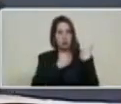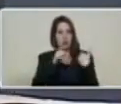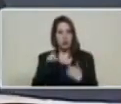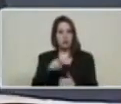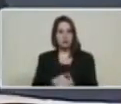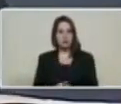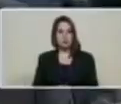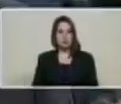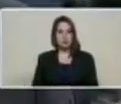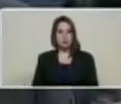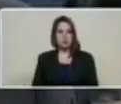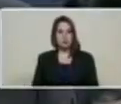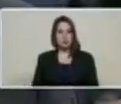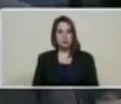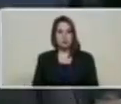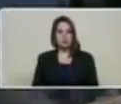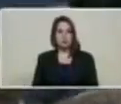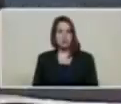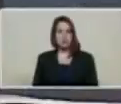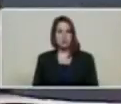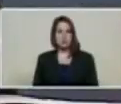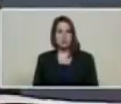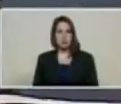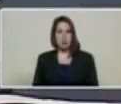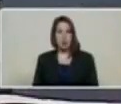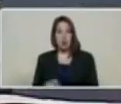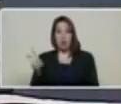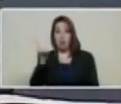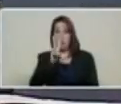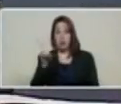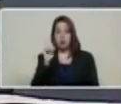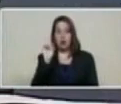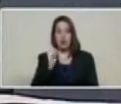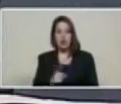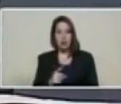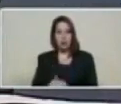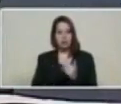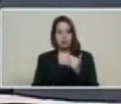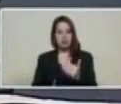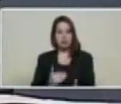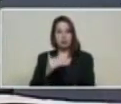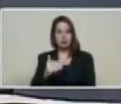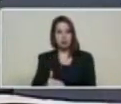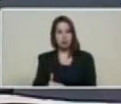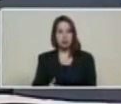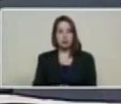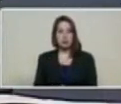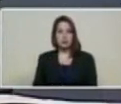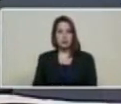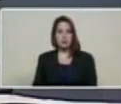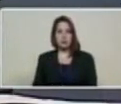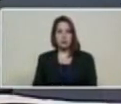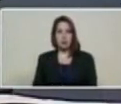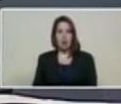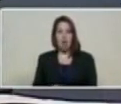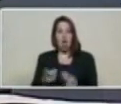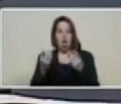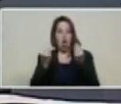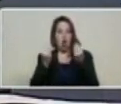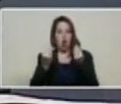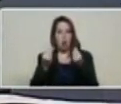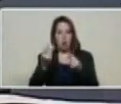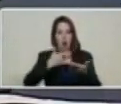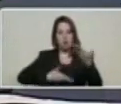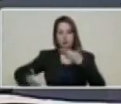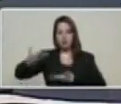Venezuela debe avanzar aceleradamente en la negociación y